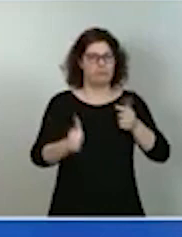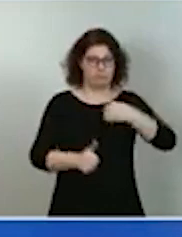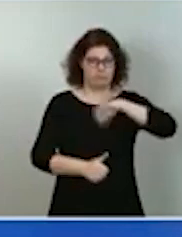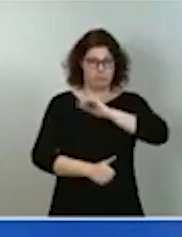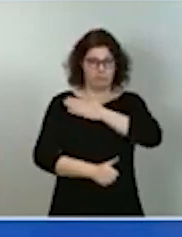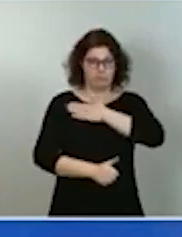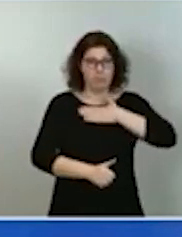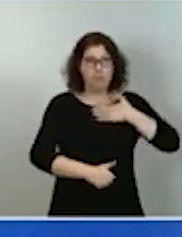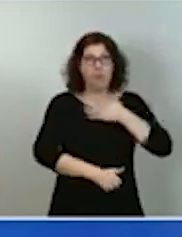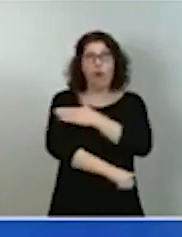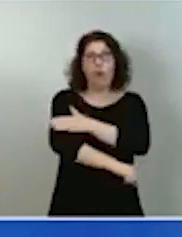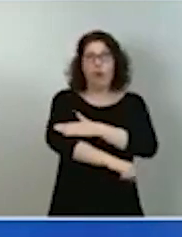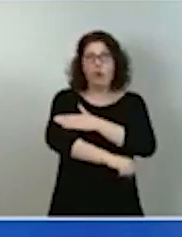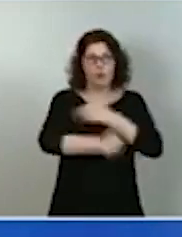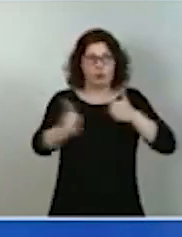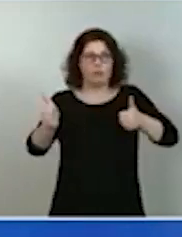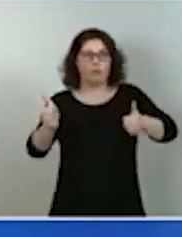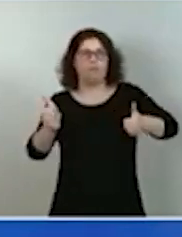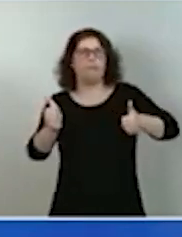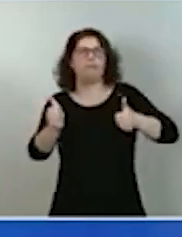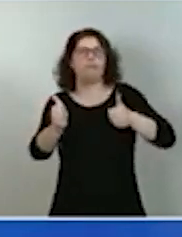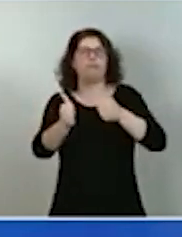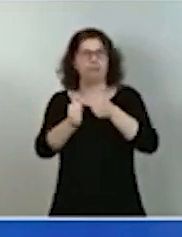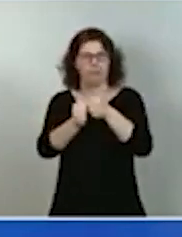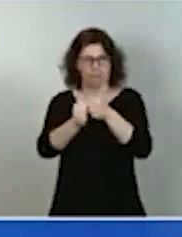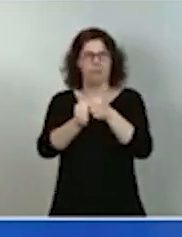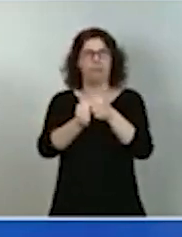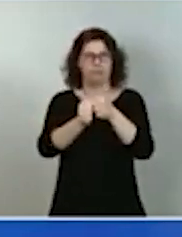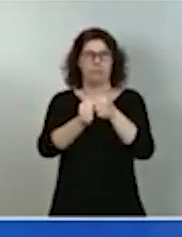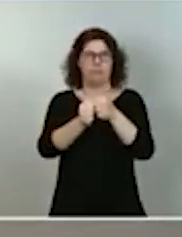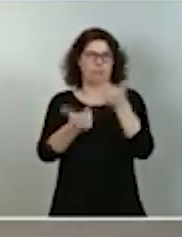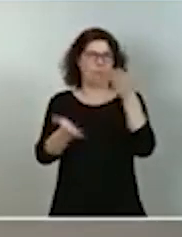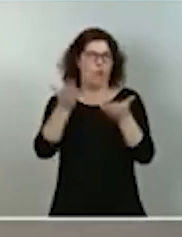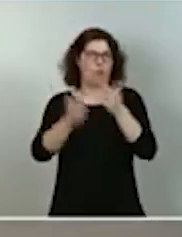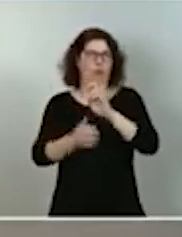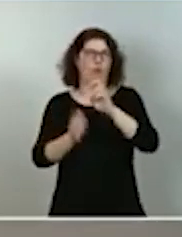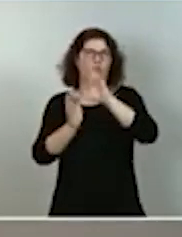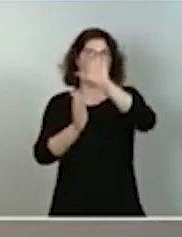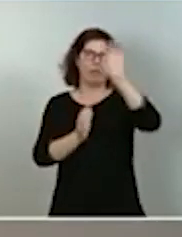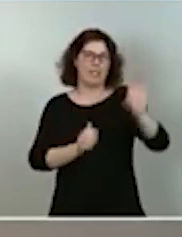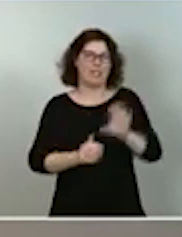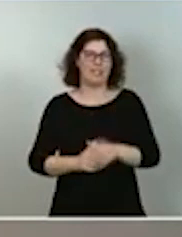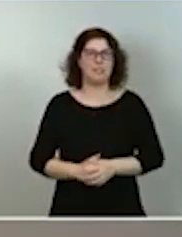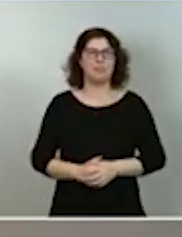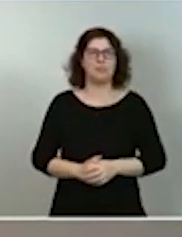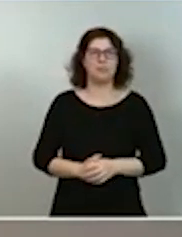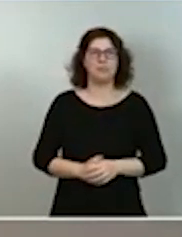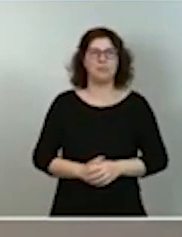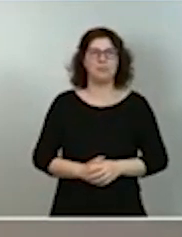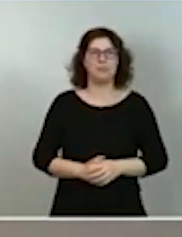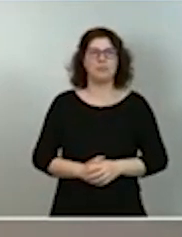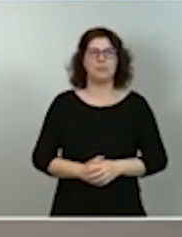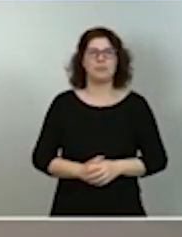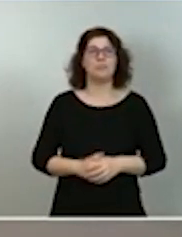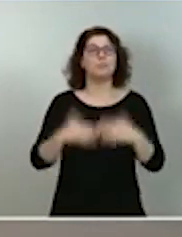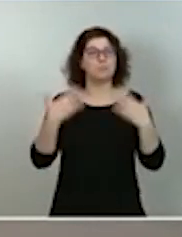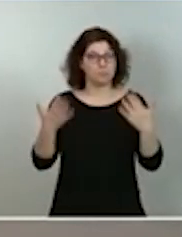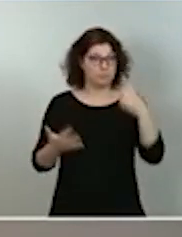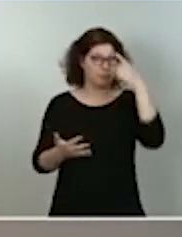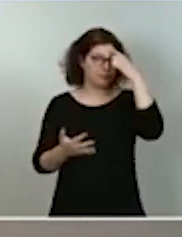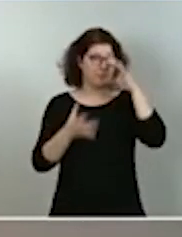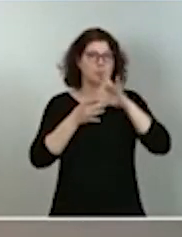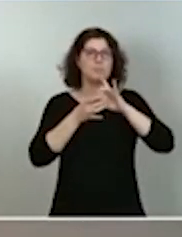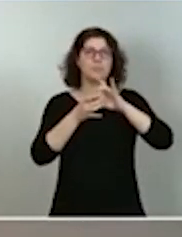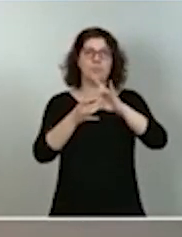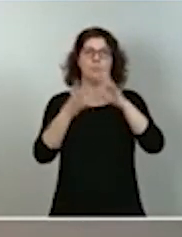desventaja competitiva con respecto a los países de nuestro entorno. A propósito del acuerdo europeo, ¿qué